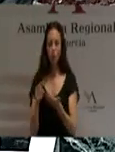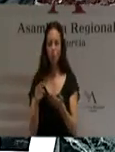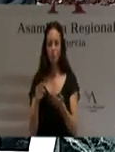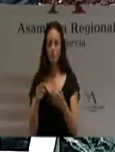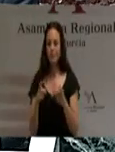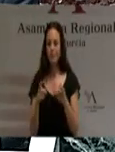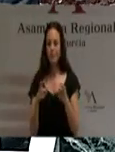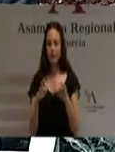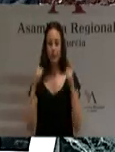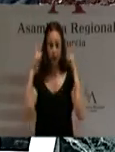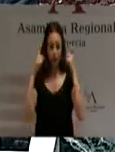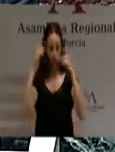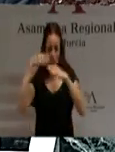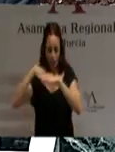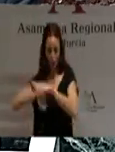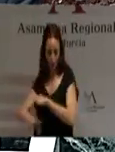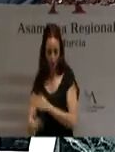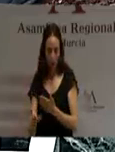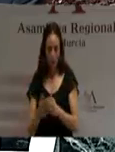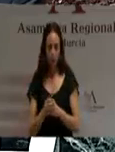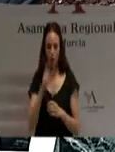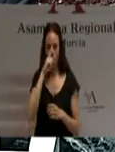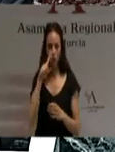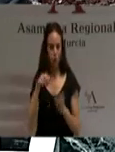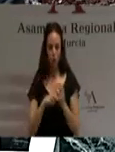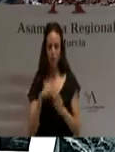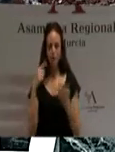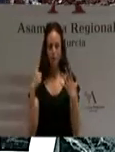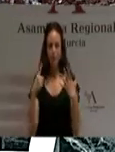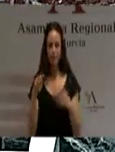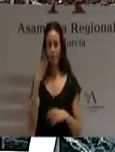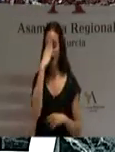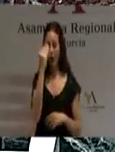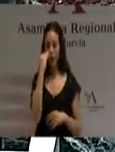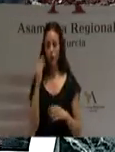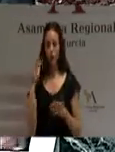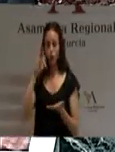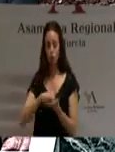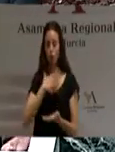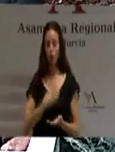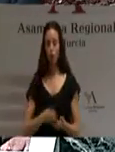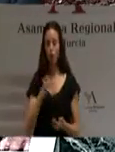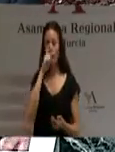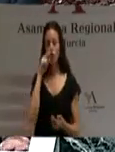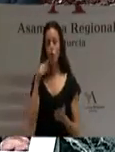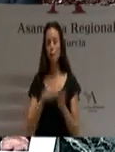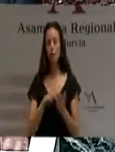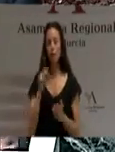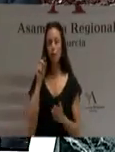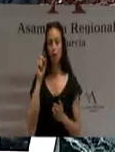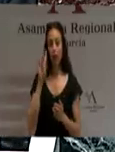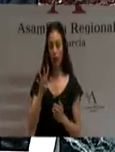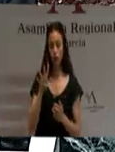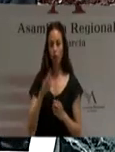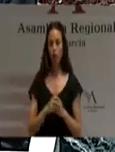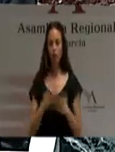protocolo establecido en el año 2006. A que el AVE llegue a Murcia en el plazo establecido, 2014, y a que nunca llegue en superficie,